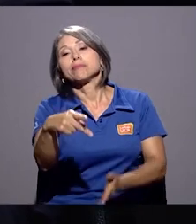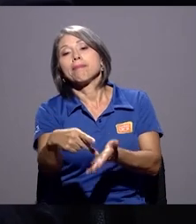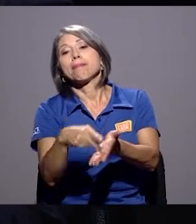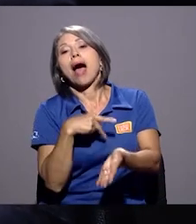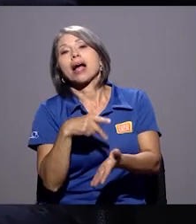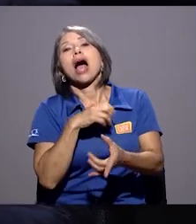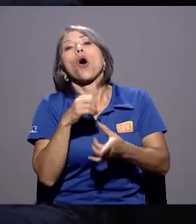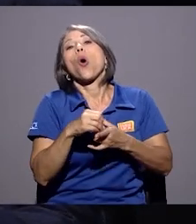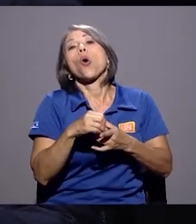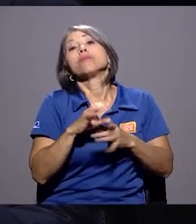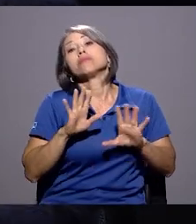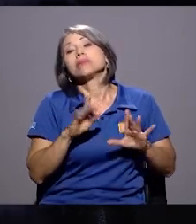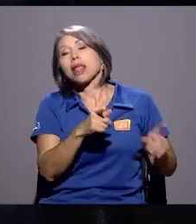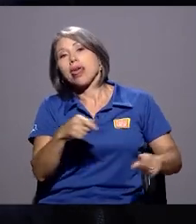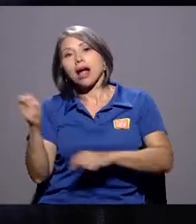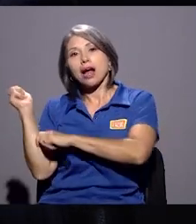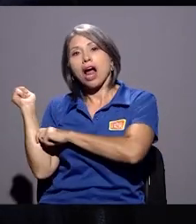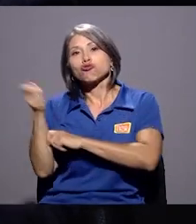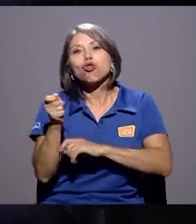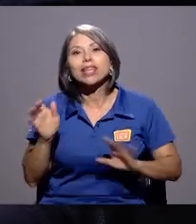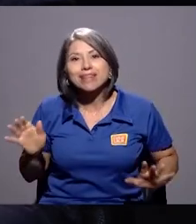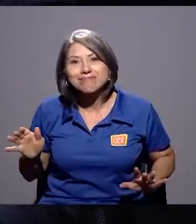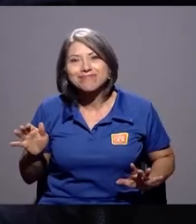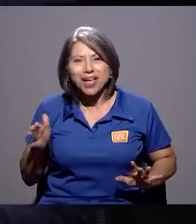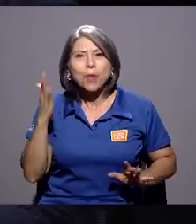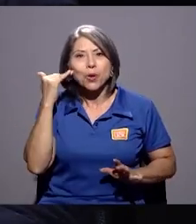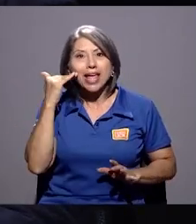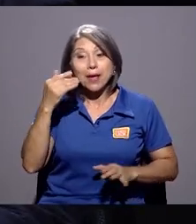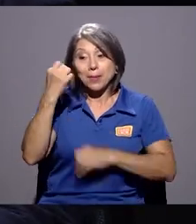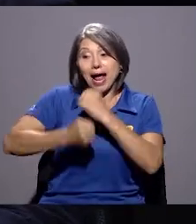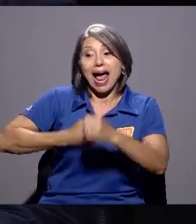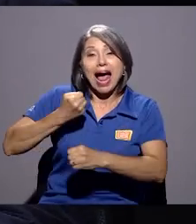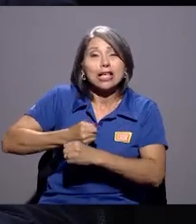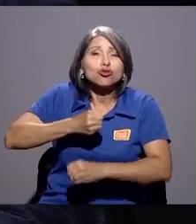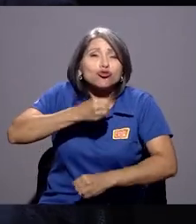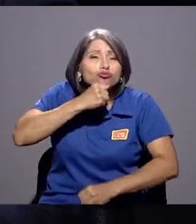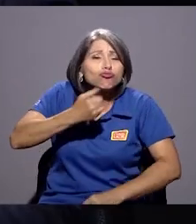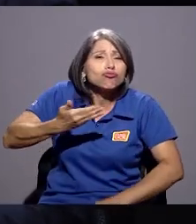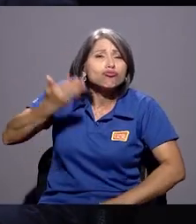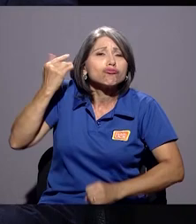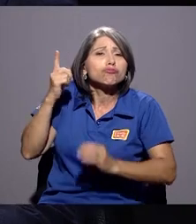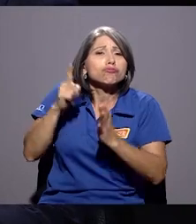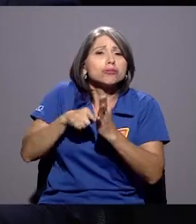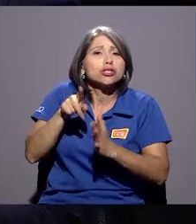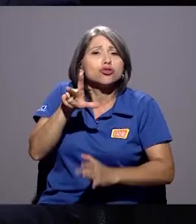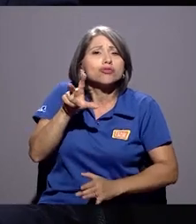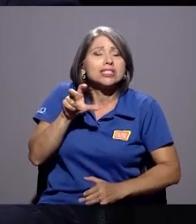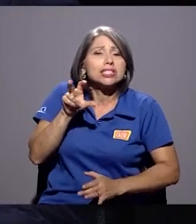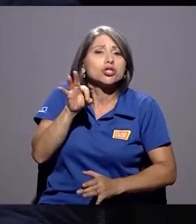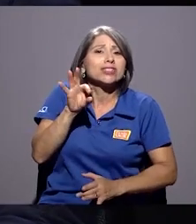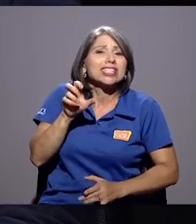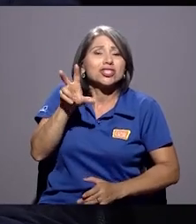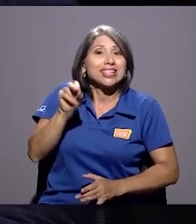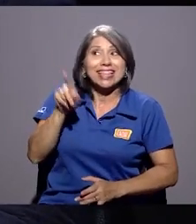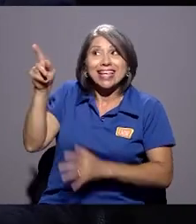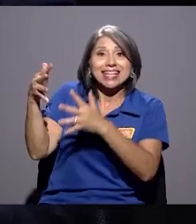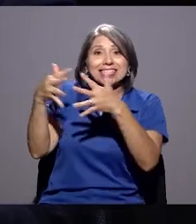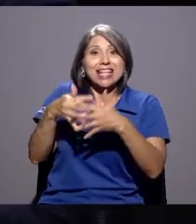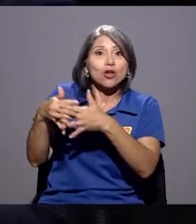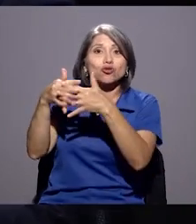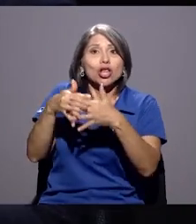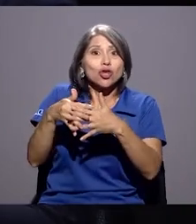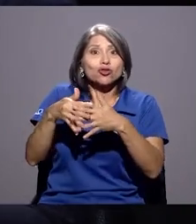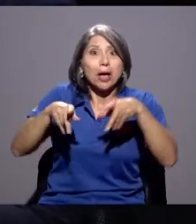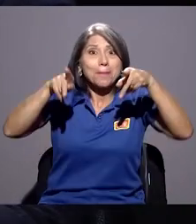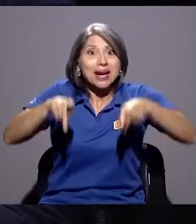en los antiguos, digamos en los años 30 en Estados Unidos, la garrotera era el que iba